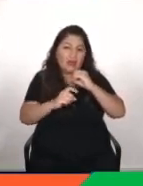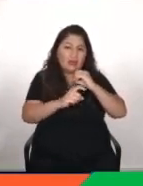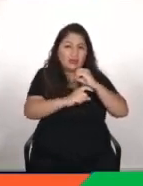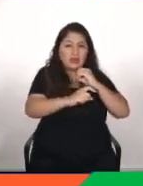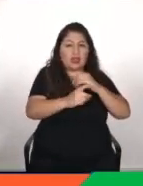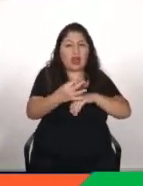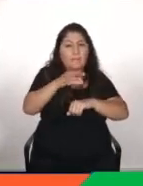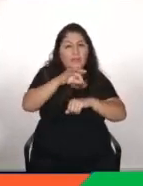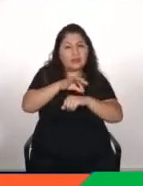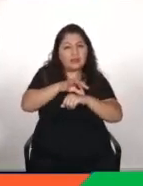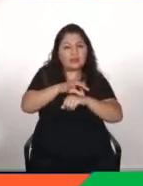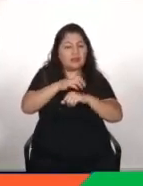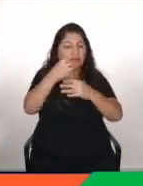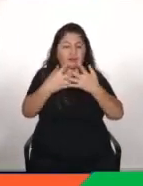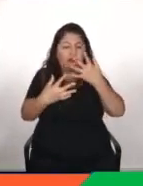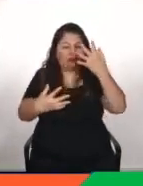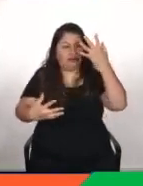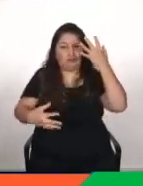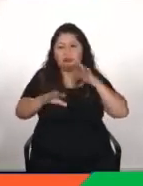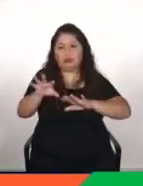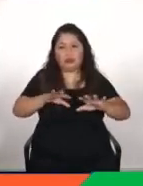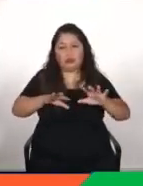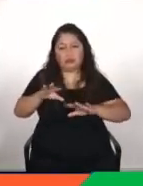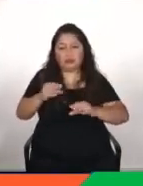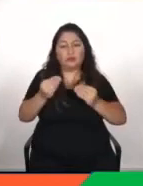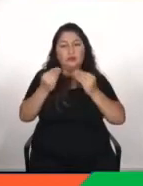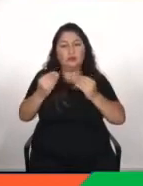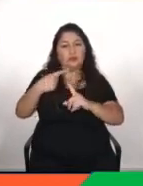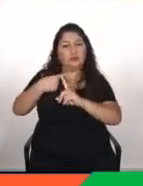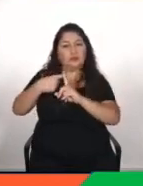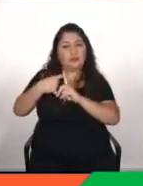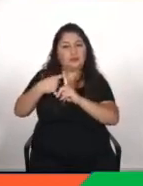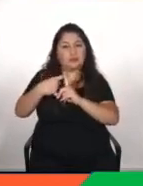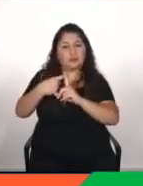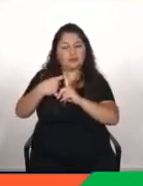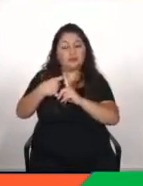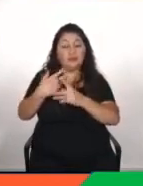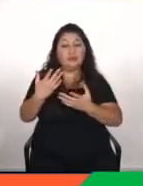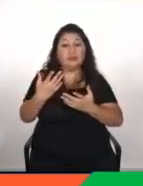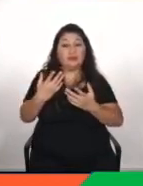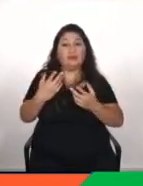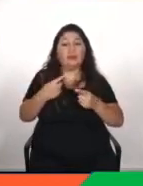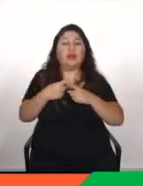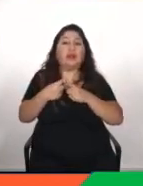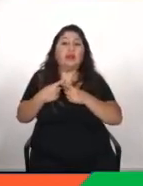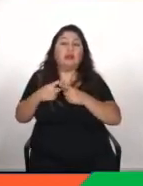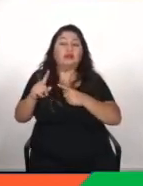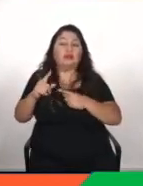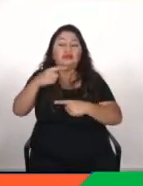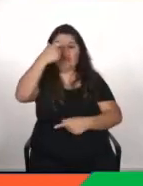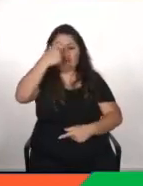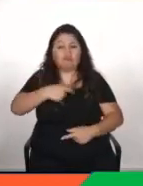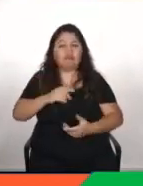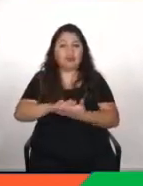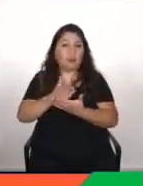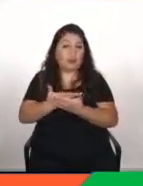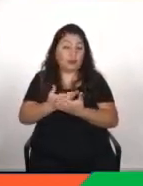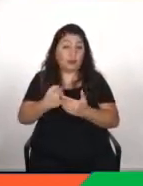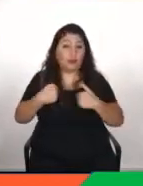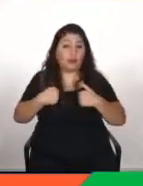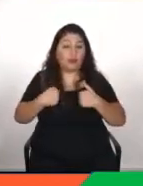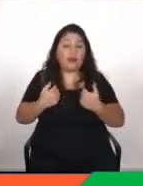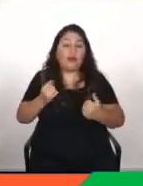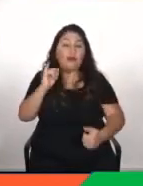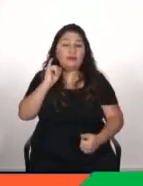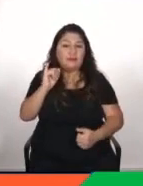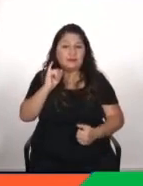a muchísimas cosas, entonces en ese caso es muy positivo y nada, y respecto a cómo estoy yo ahora pues sí, o sea,